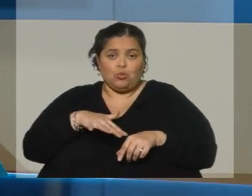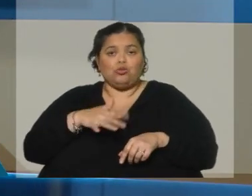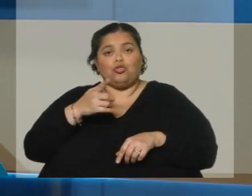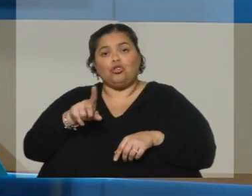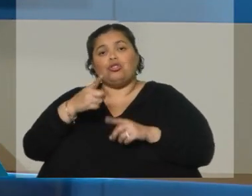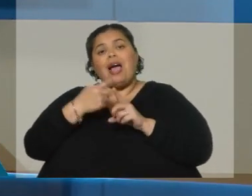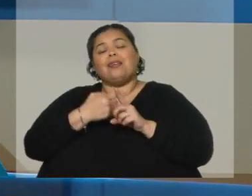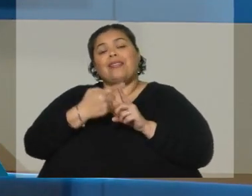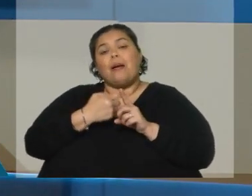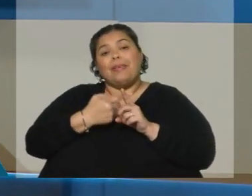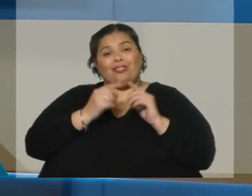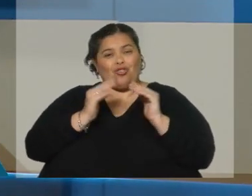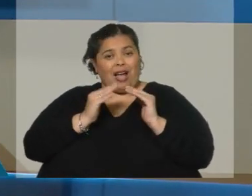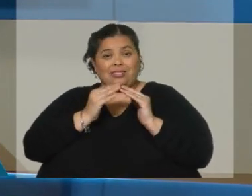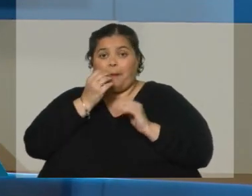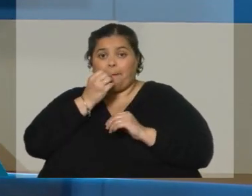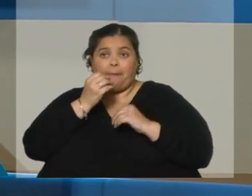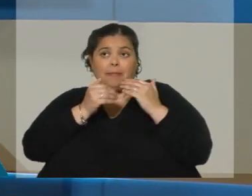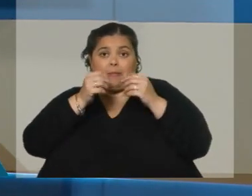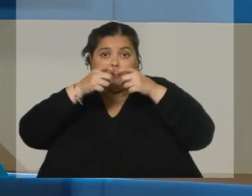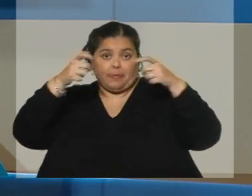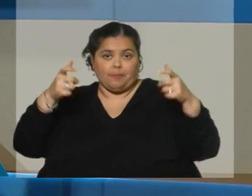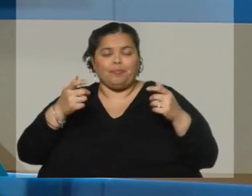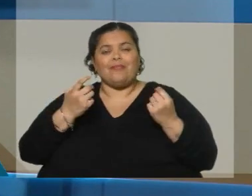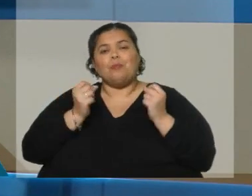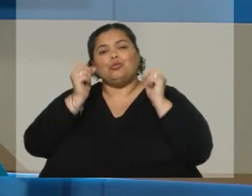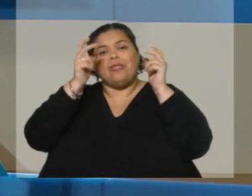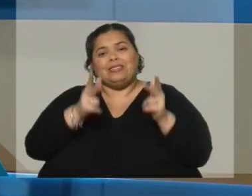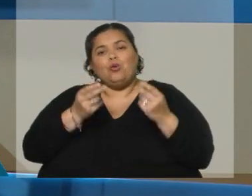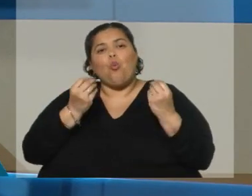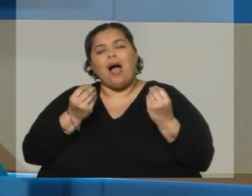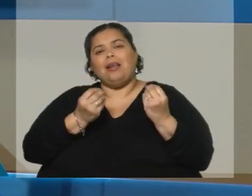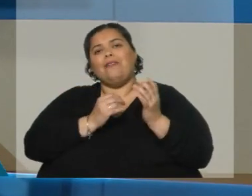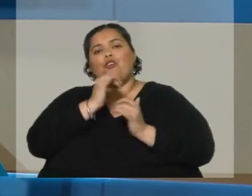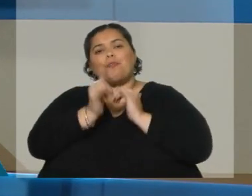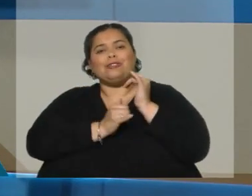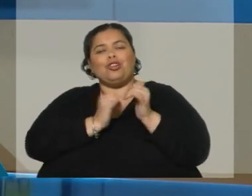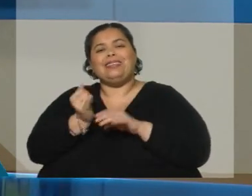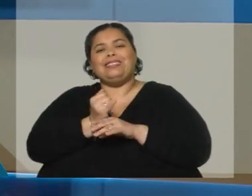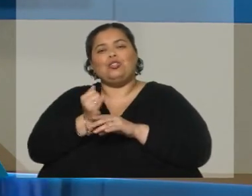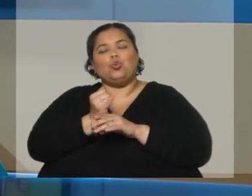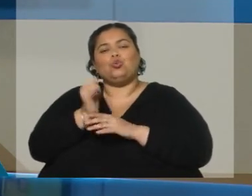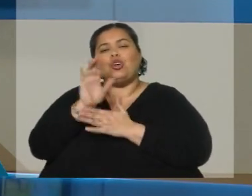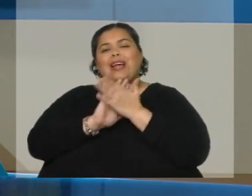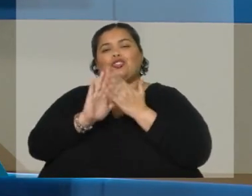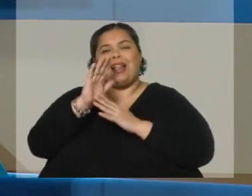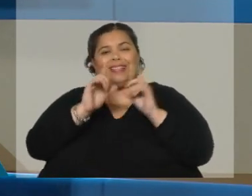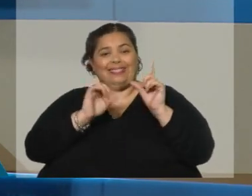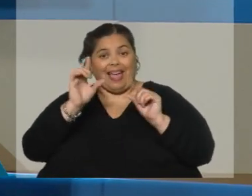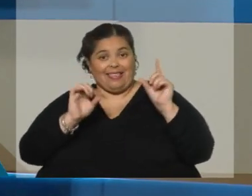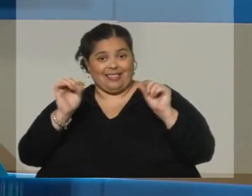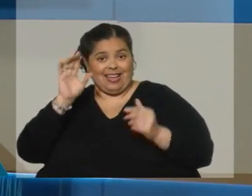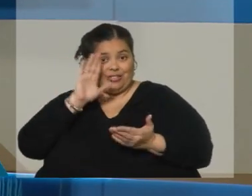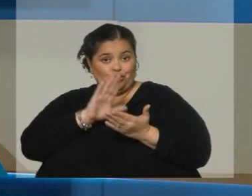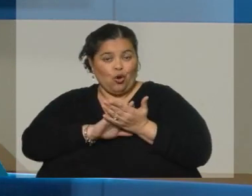están creciendo. Vamos a dar los datos del Instituto Nacional de Estadística conocidos en las últimas horas a propósito de la